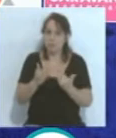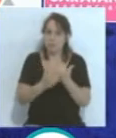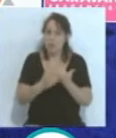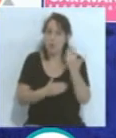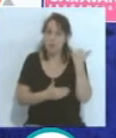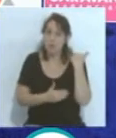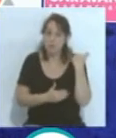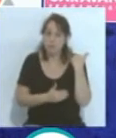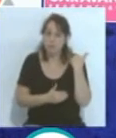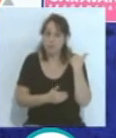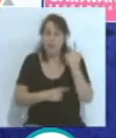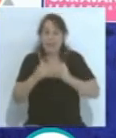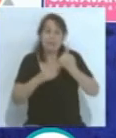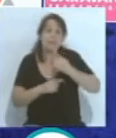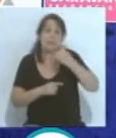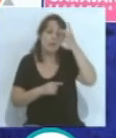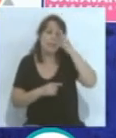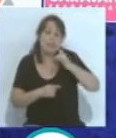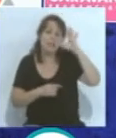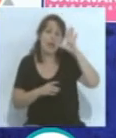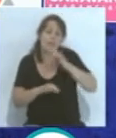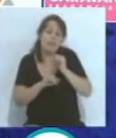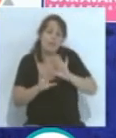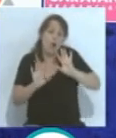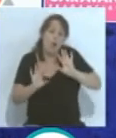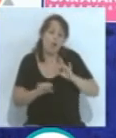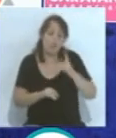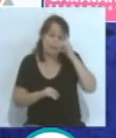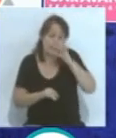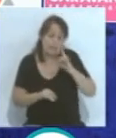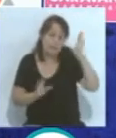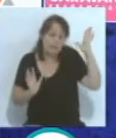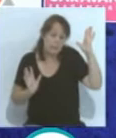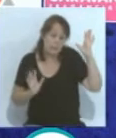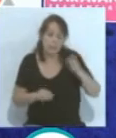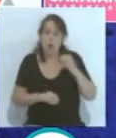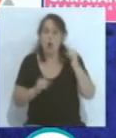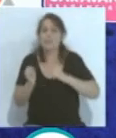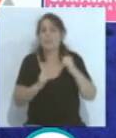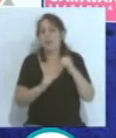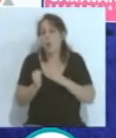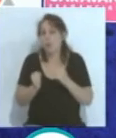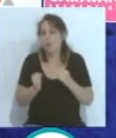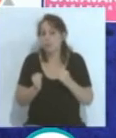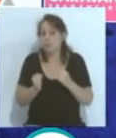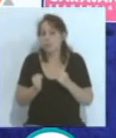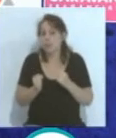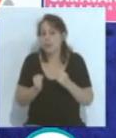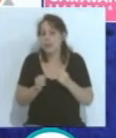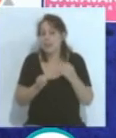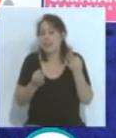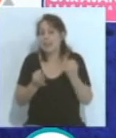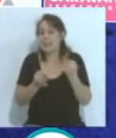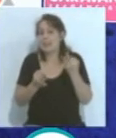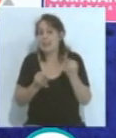Y alguien tuvo la feliz idea o la brillante idea de que la competición había que adulterarla